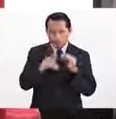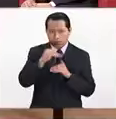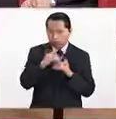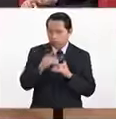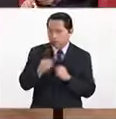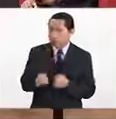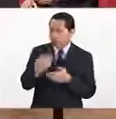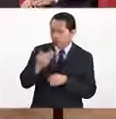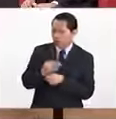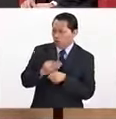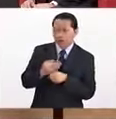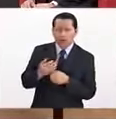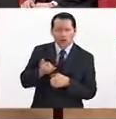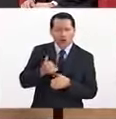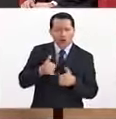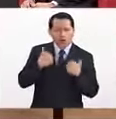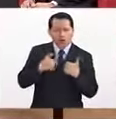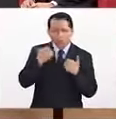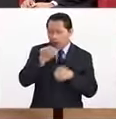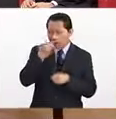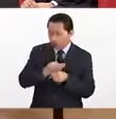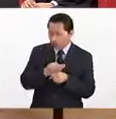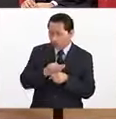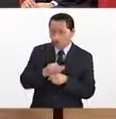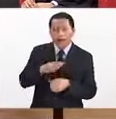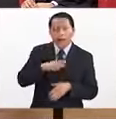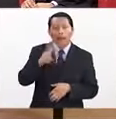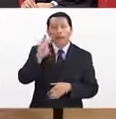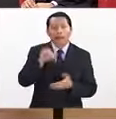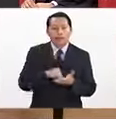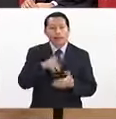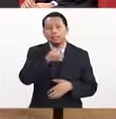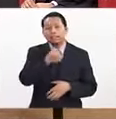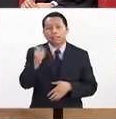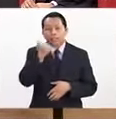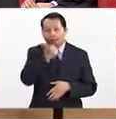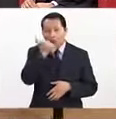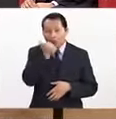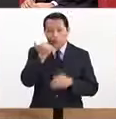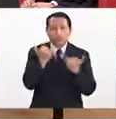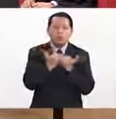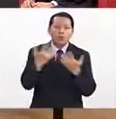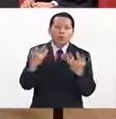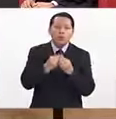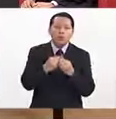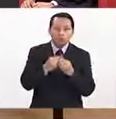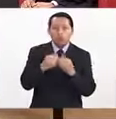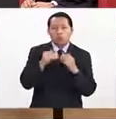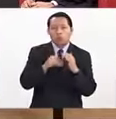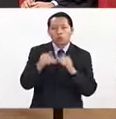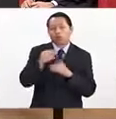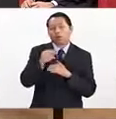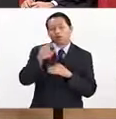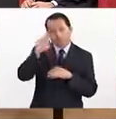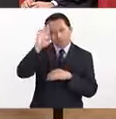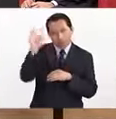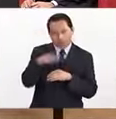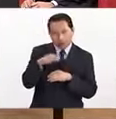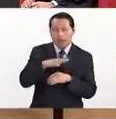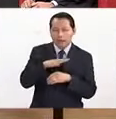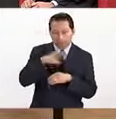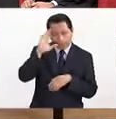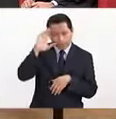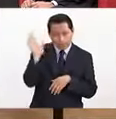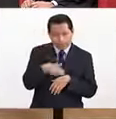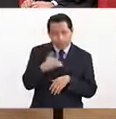matrícula actualmente? Actualmente tenemos 3.100 alumnos, incluyendo la de posgrado. Aquí habría que aclarar que tenemos también nuestra